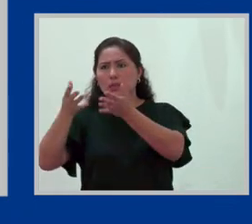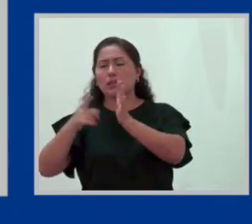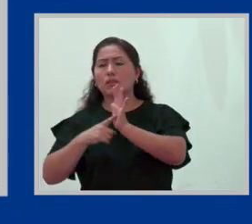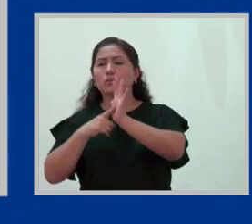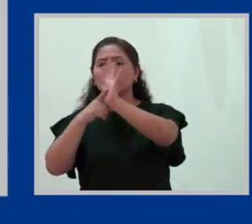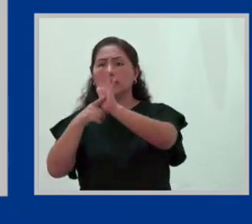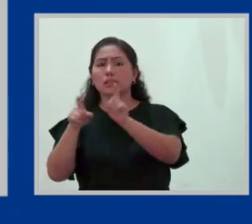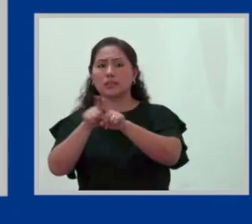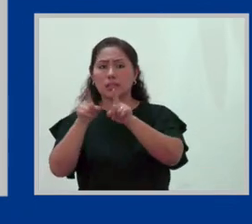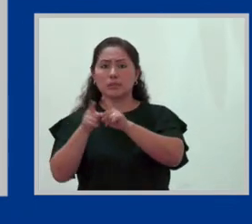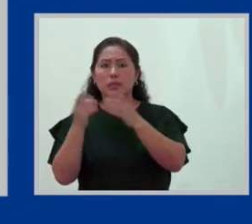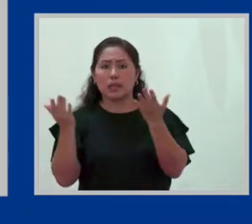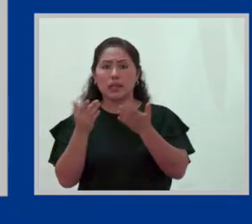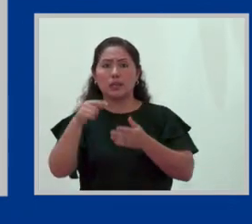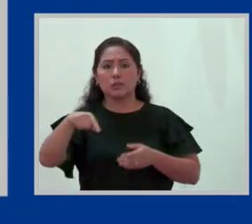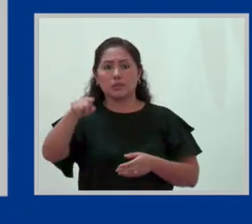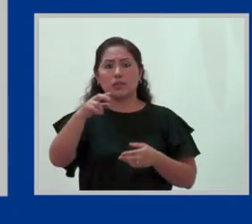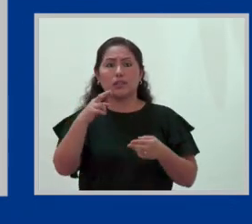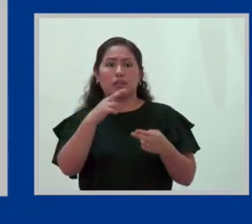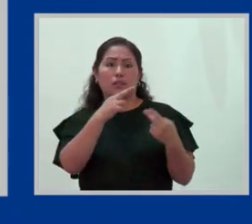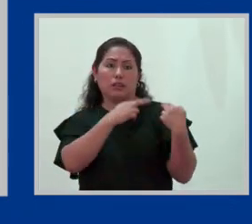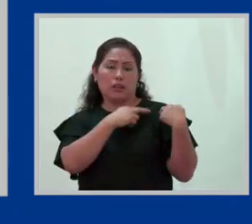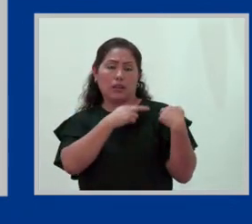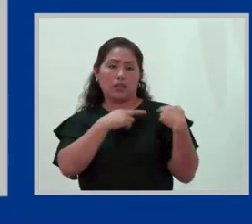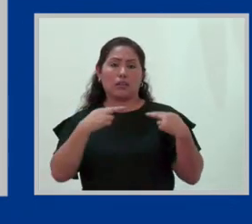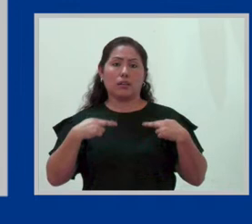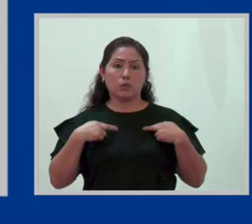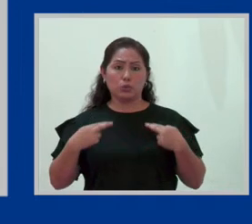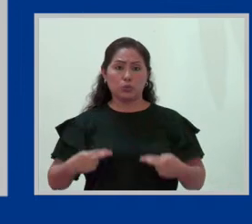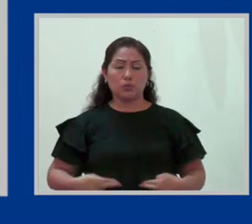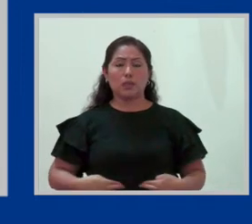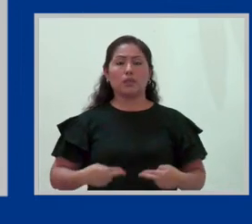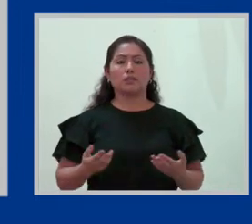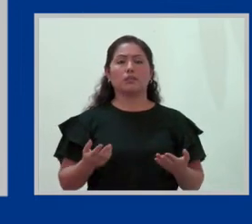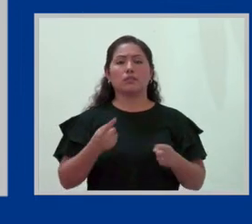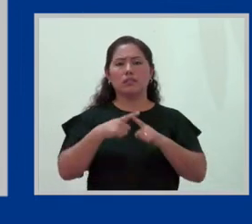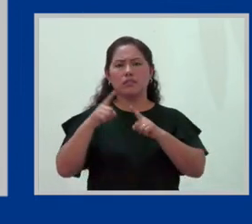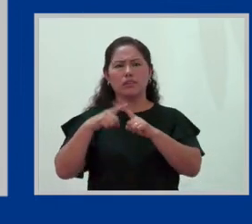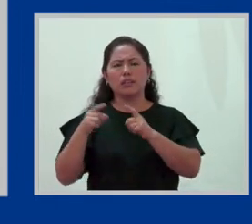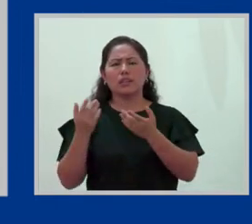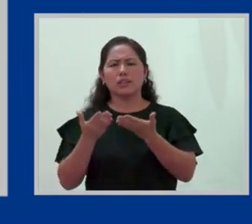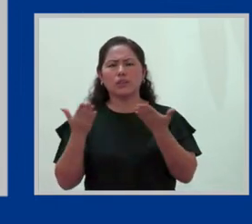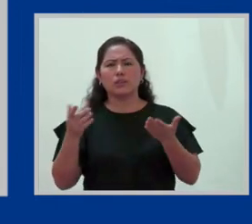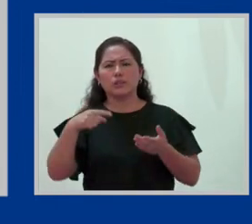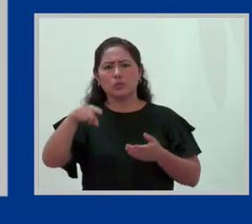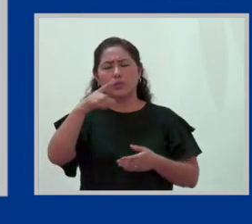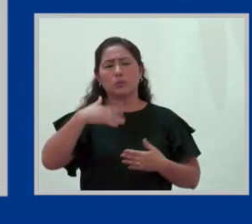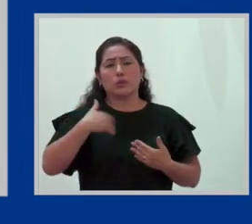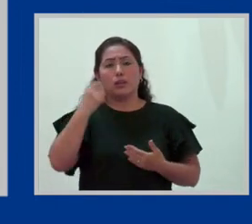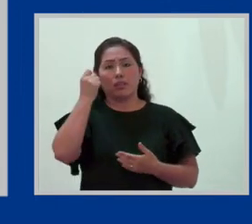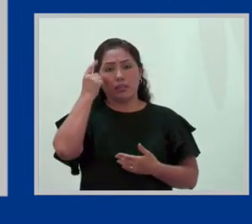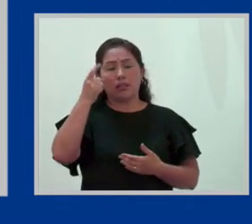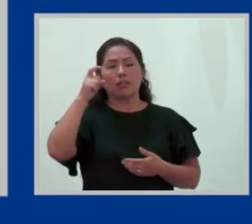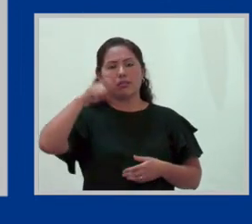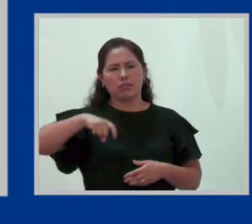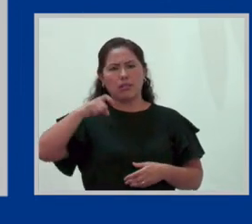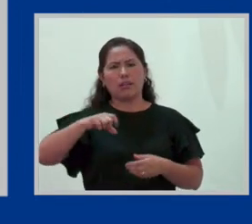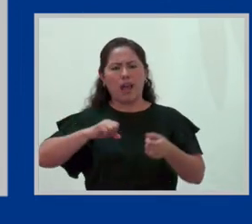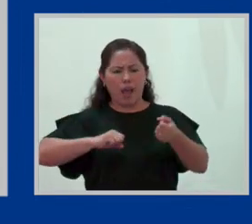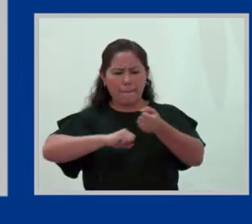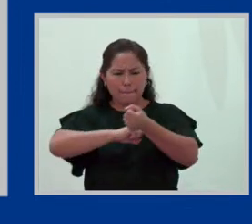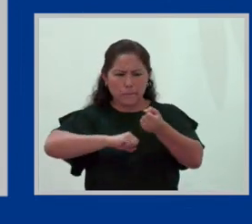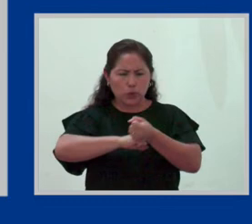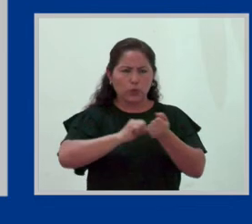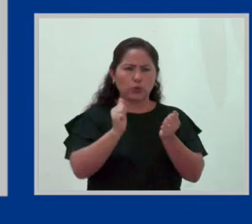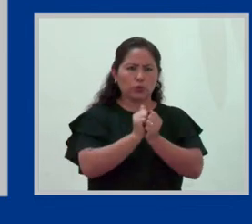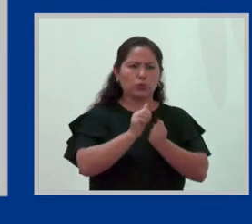también, si estamos a cargo de recursos humanos de empresas y demás, para que se entienda que es necesario el apoyo de todos